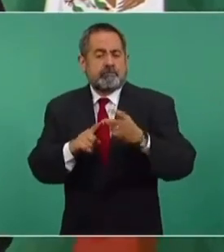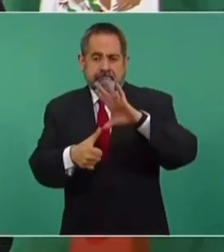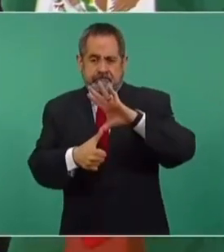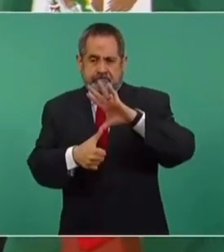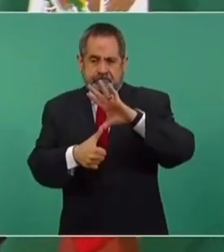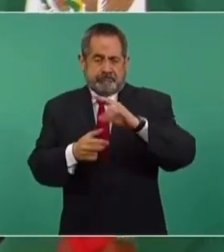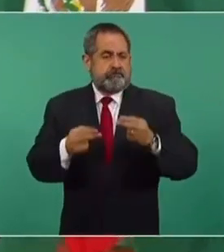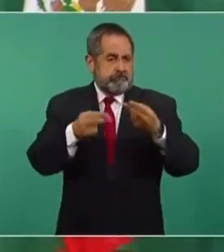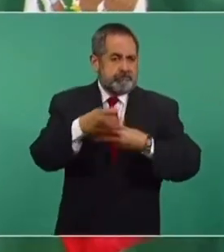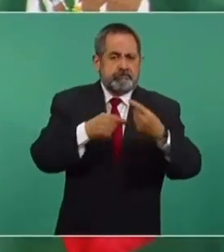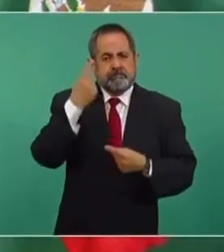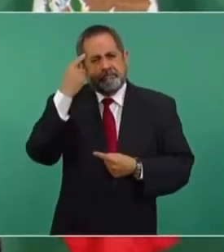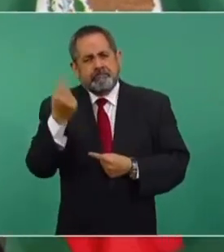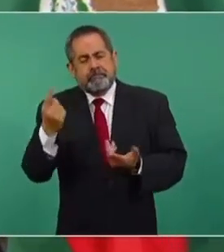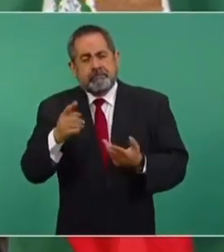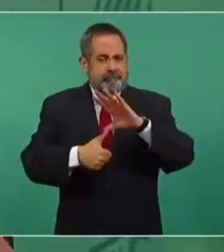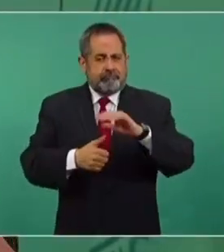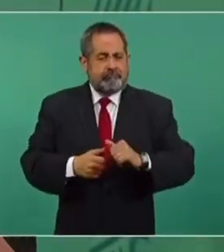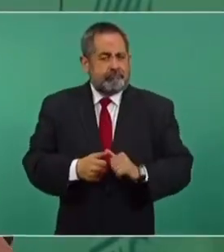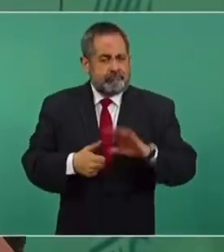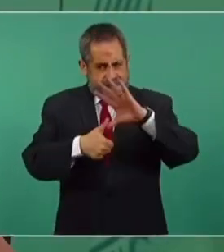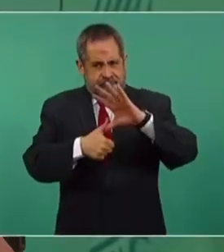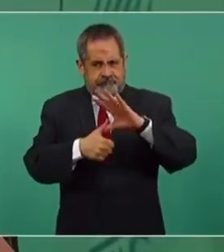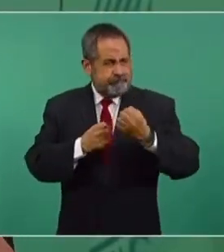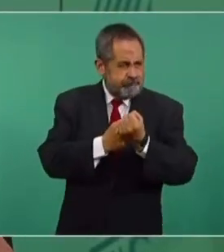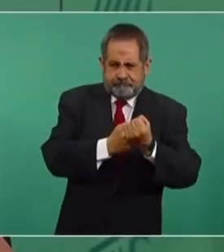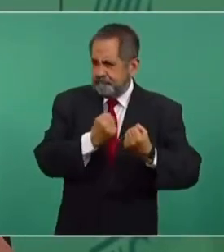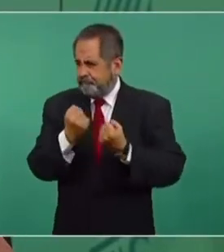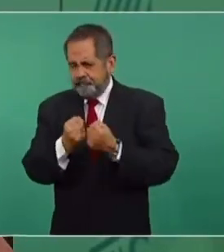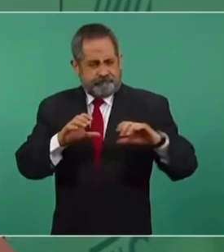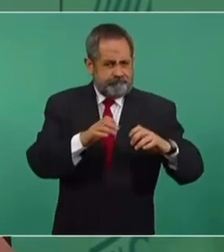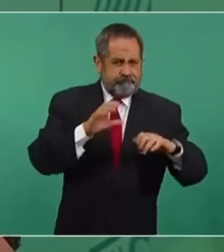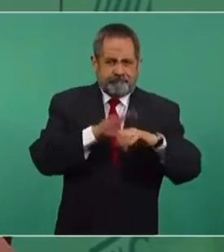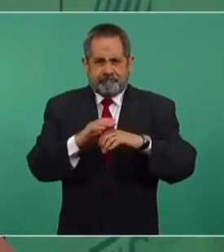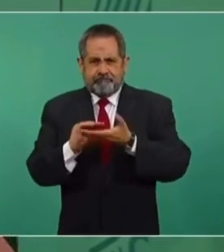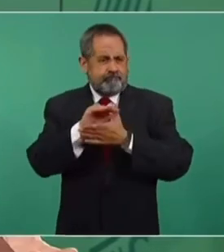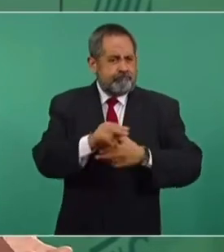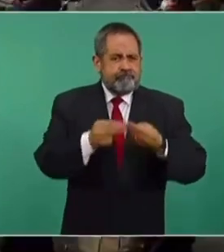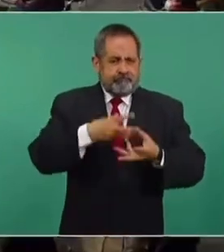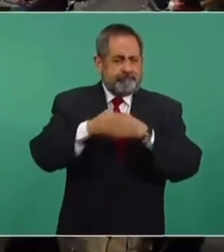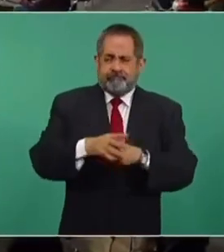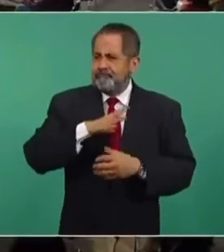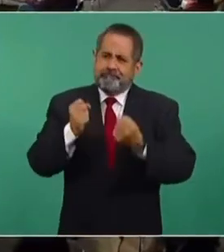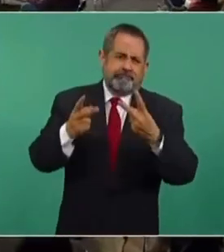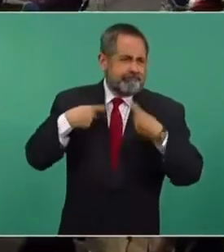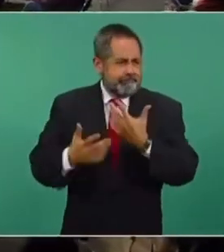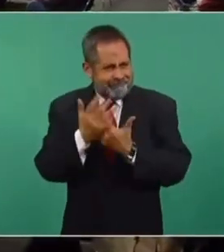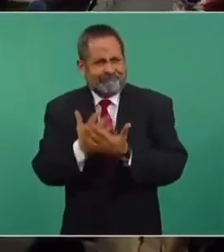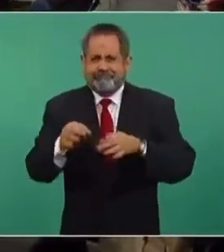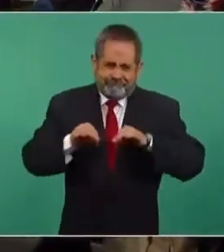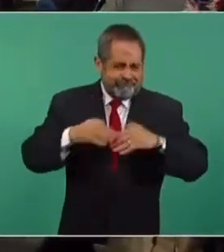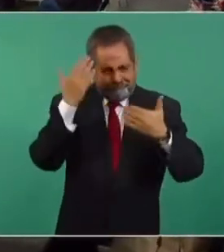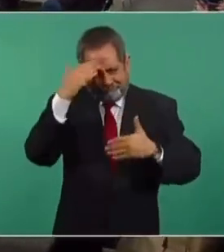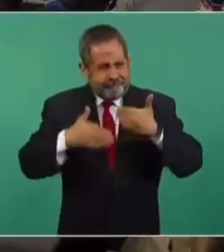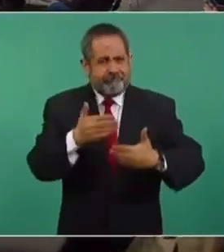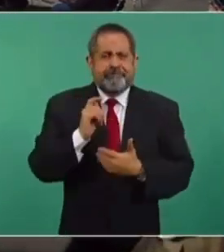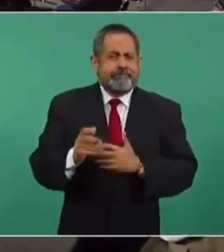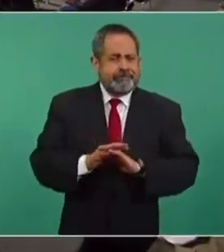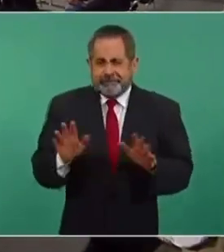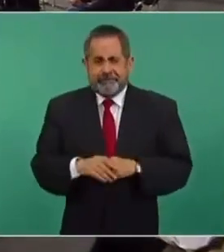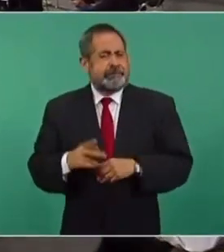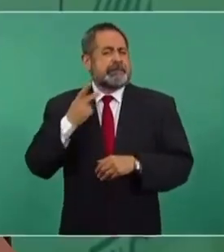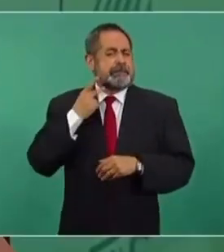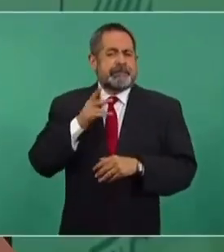del Norte para la sustitución de importaciones. Fortalecernos como región, que haya más inversión, tenemos fuerza de trabajo, cambiemos ya